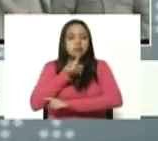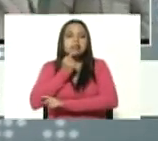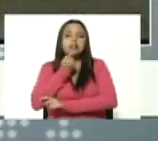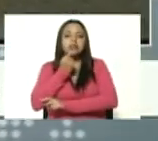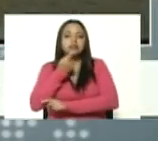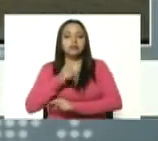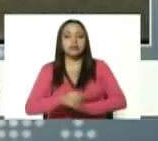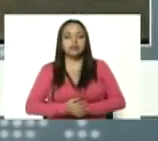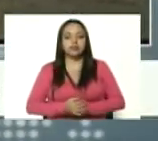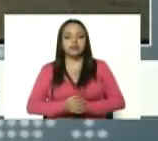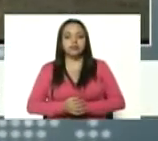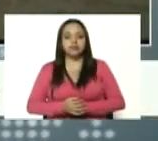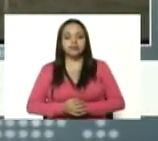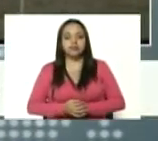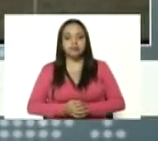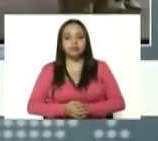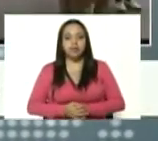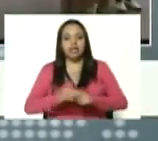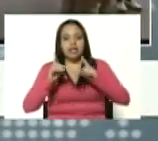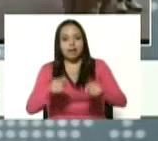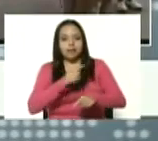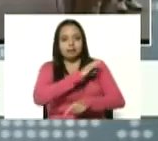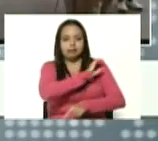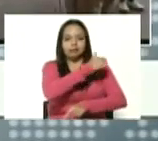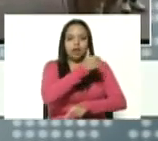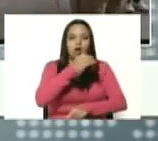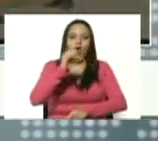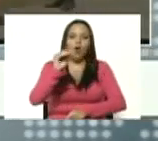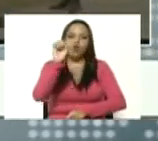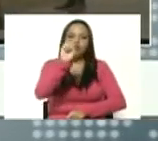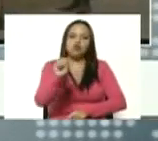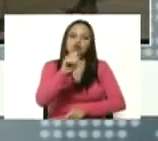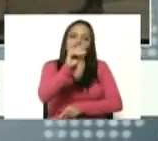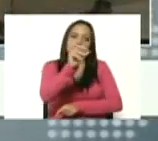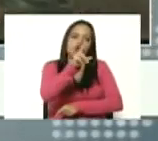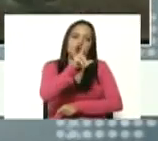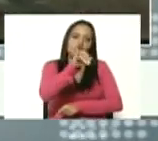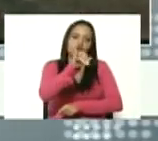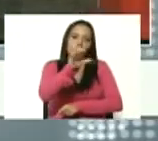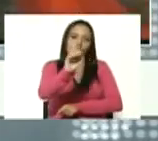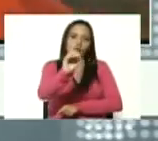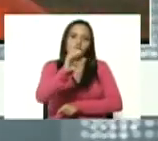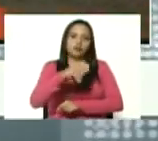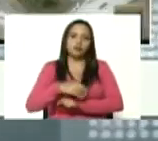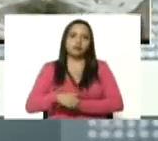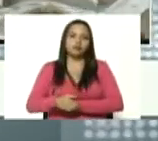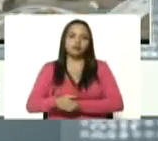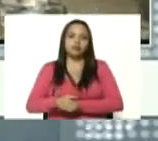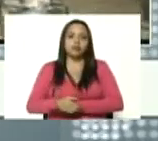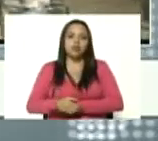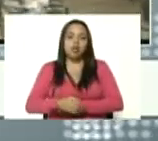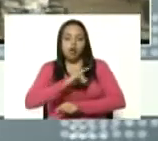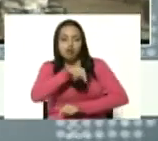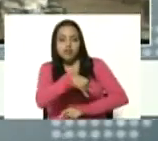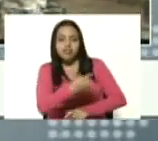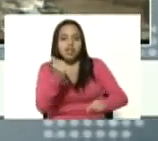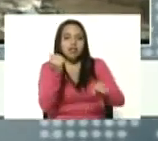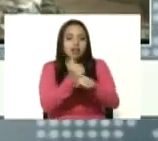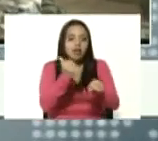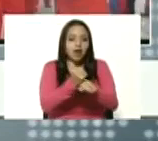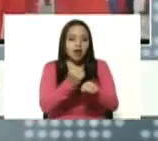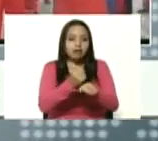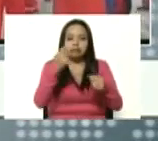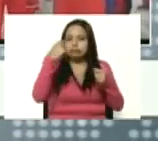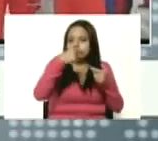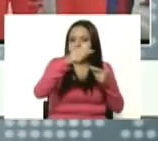General Félix Osorio la Universidad de los Trabajadores Jesús Rivero Jesús